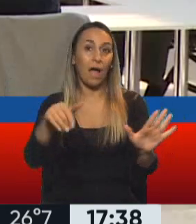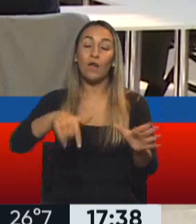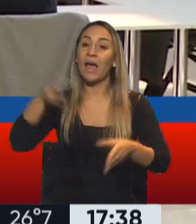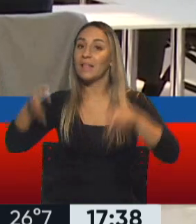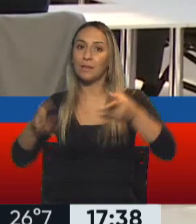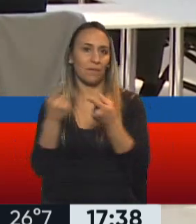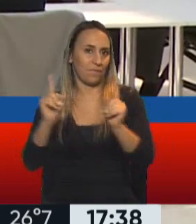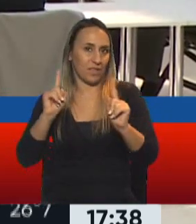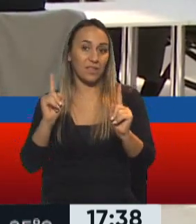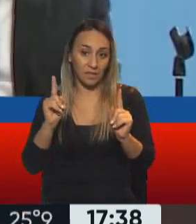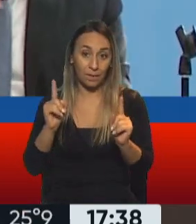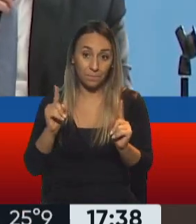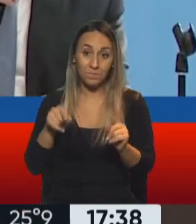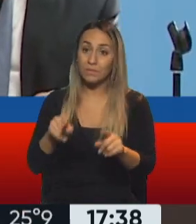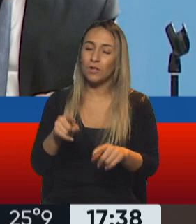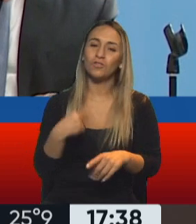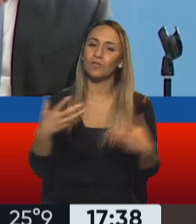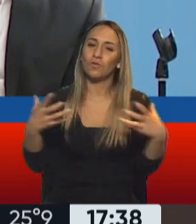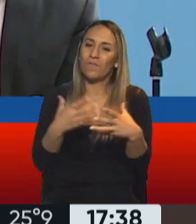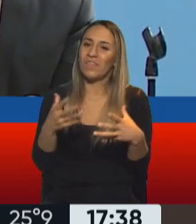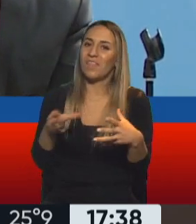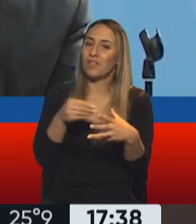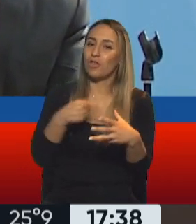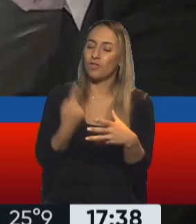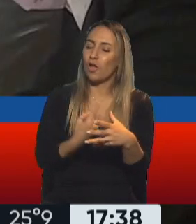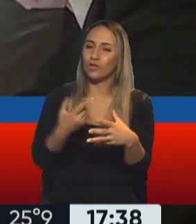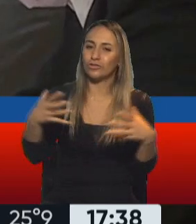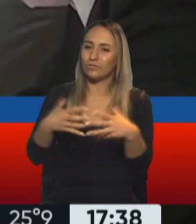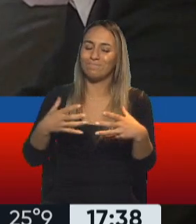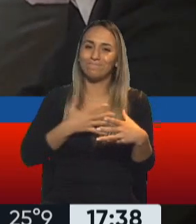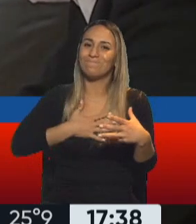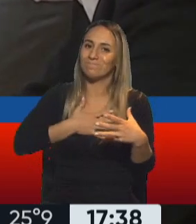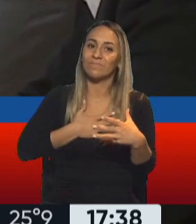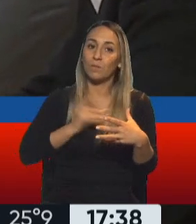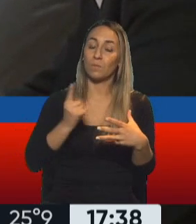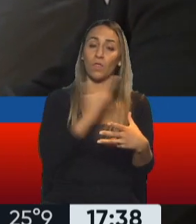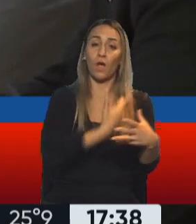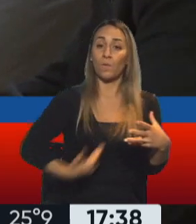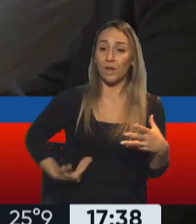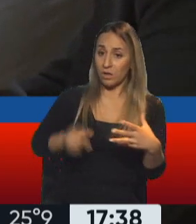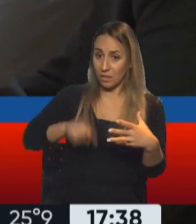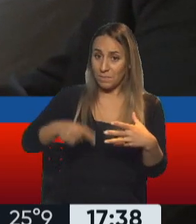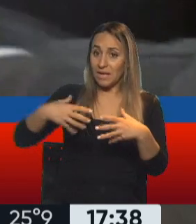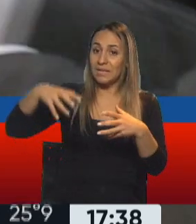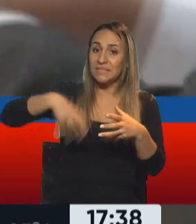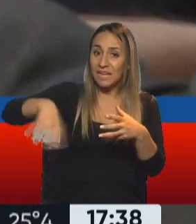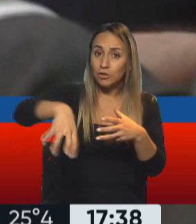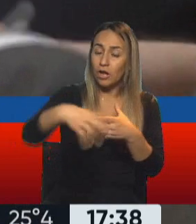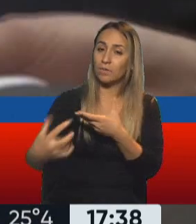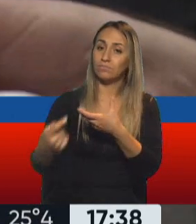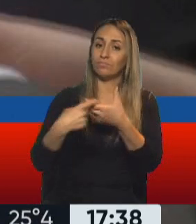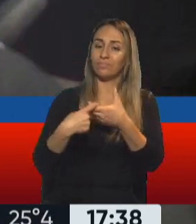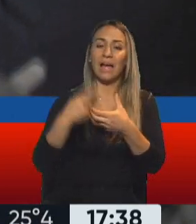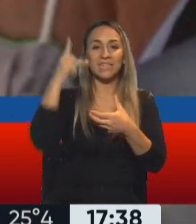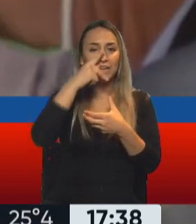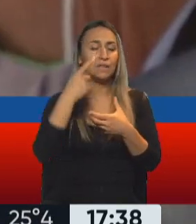etapa. Es que esa es la sensación que atraviesa a todo el frente de todos, Feli, cuando te digo a todo el frente de todos, desde el gobierno hasta sectores vinculados al kirchnerismo, hasta sectores vinculados